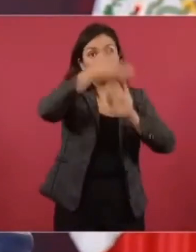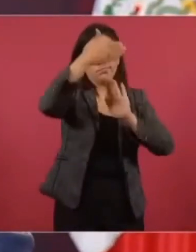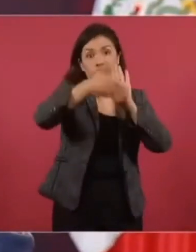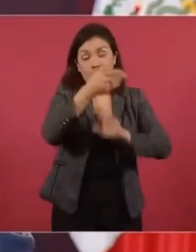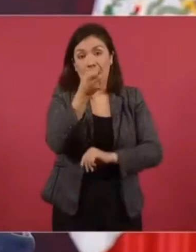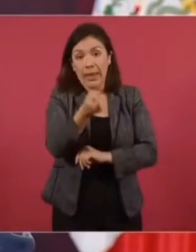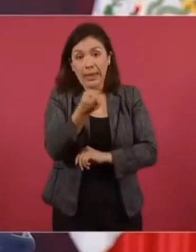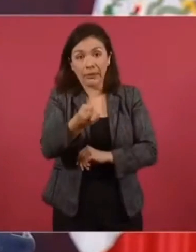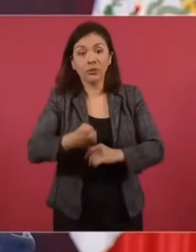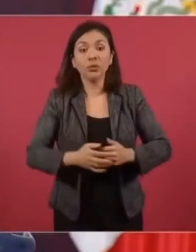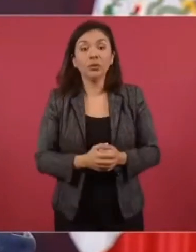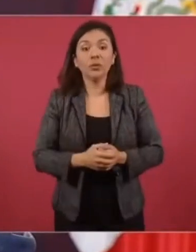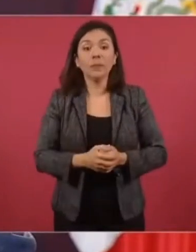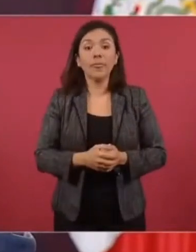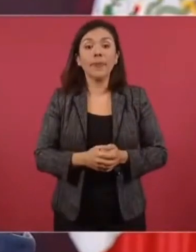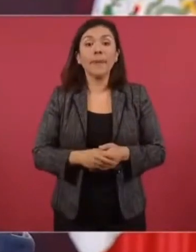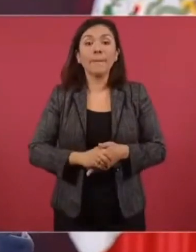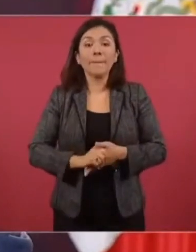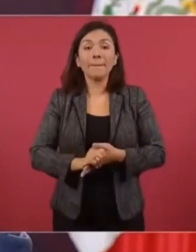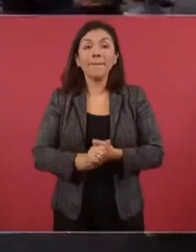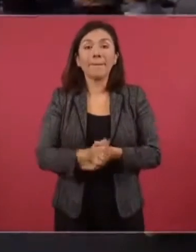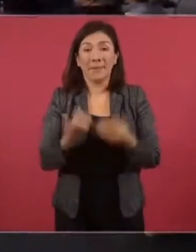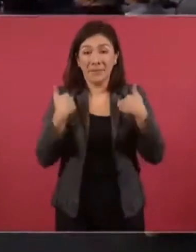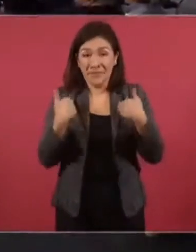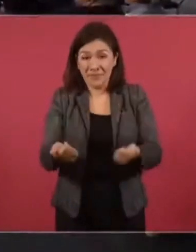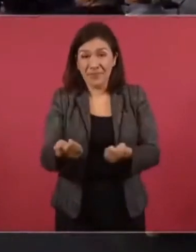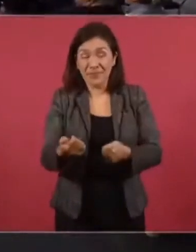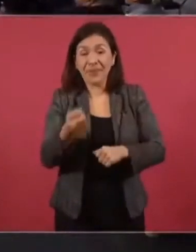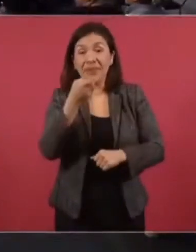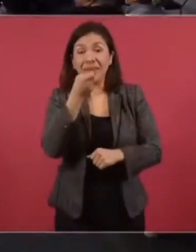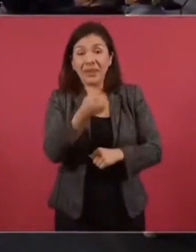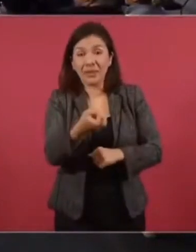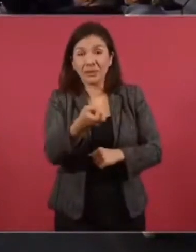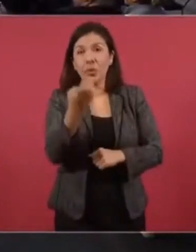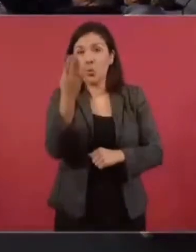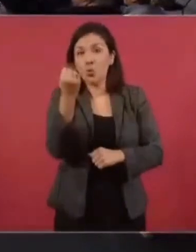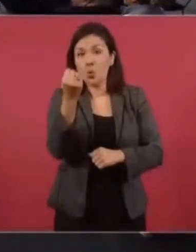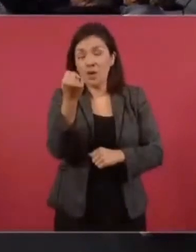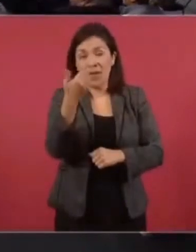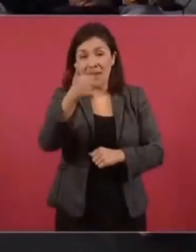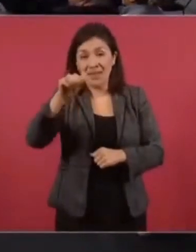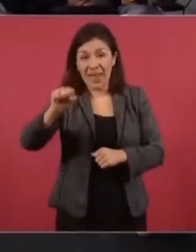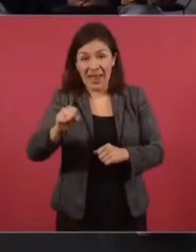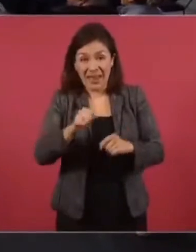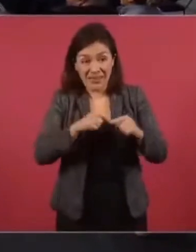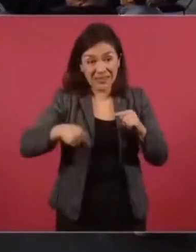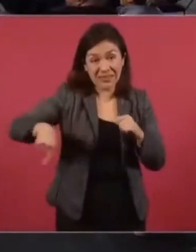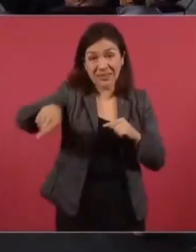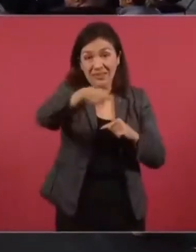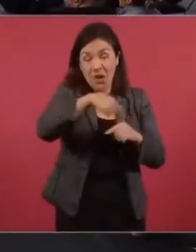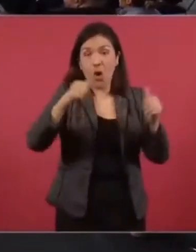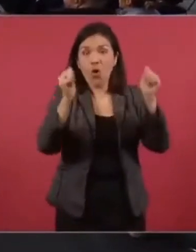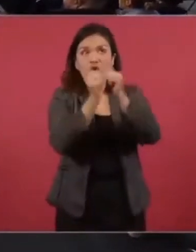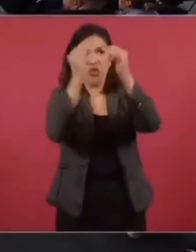de esas 9 hectáreas techadas,